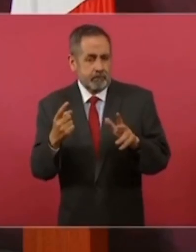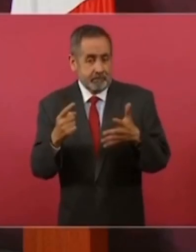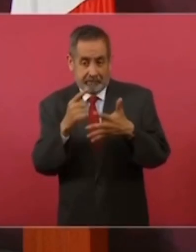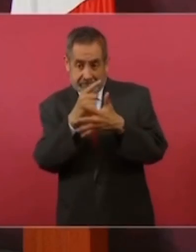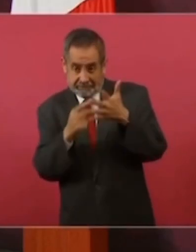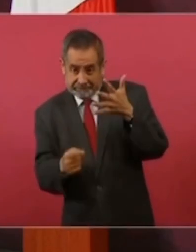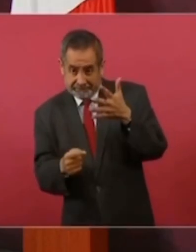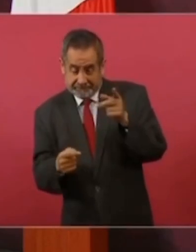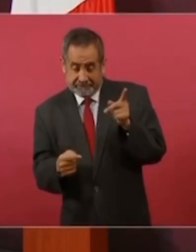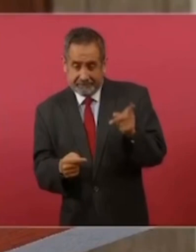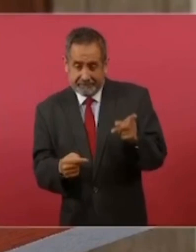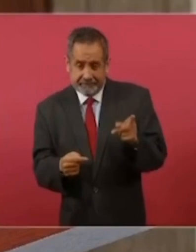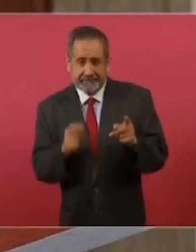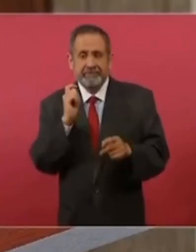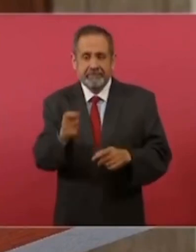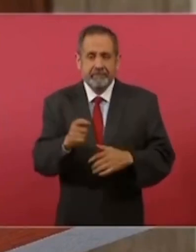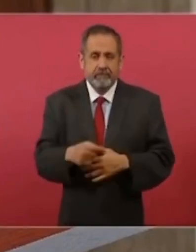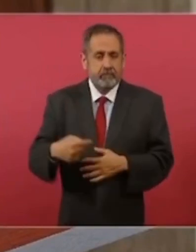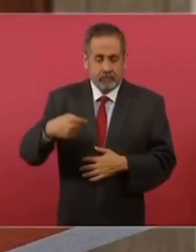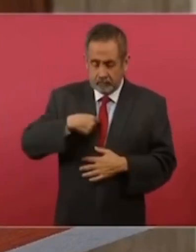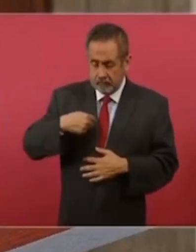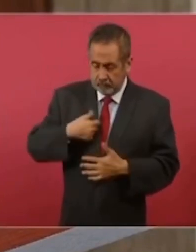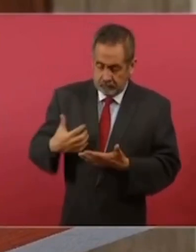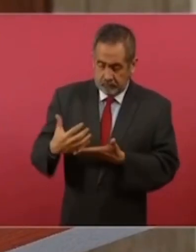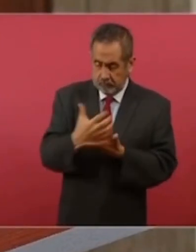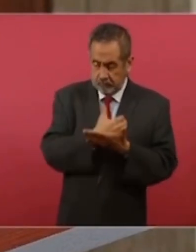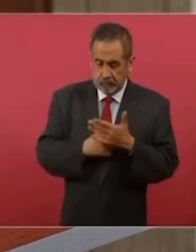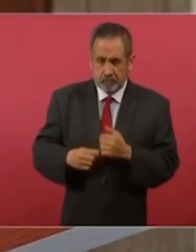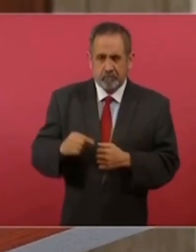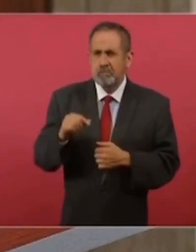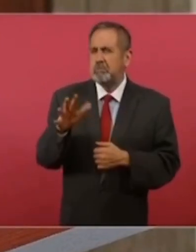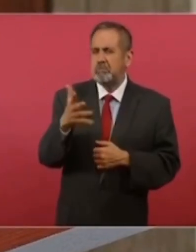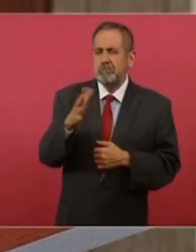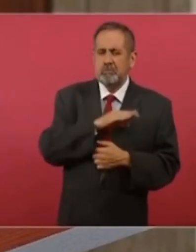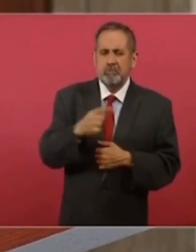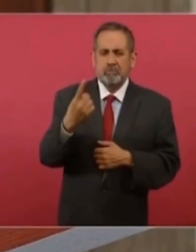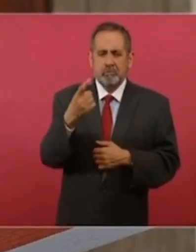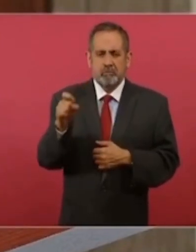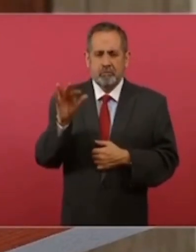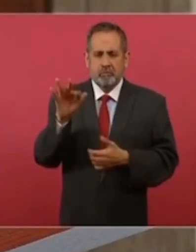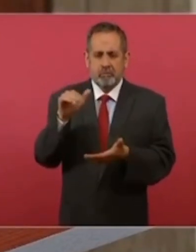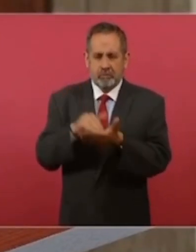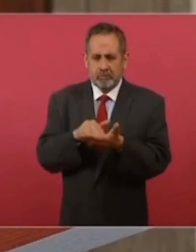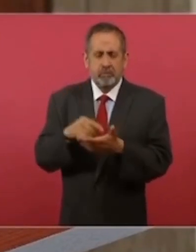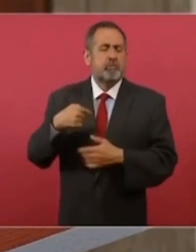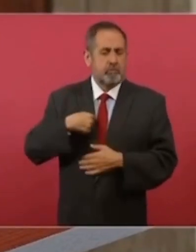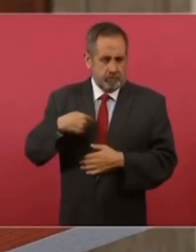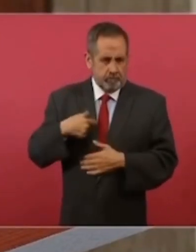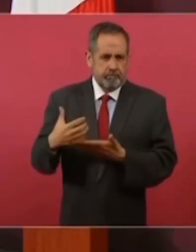esto significa que yo gano alrededor de 140 mil pesos